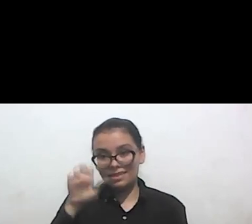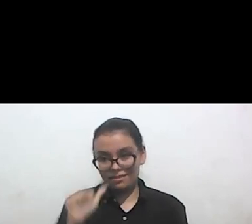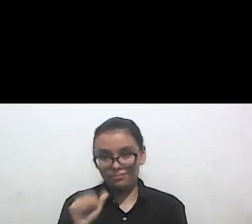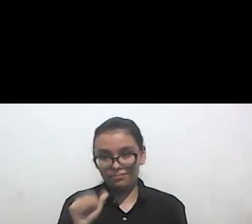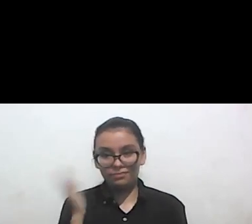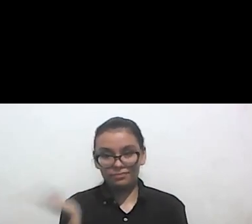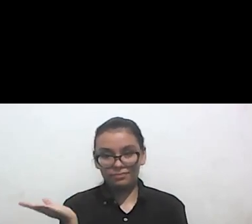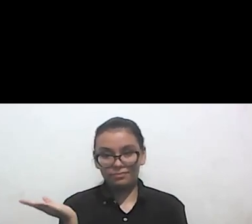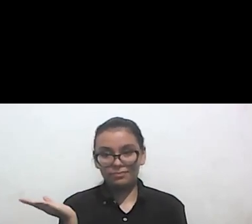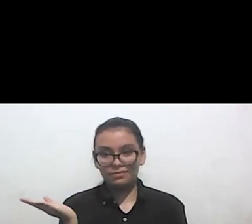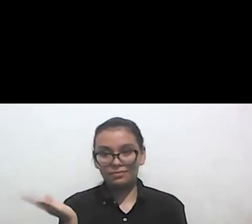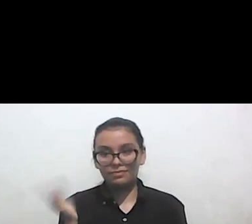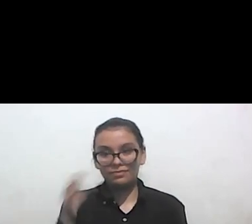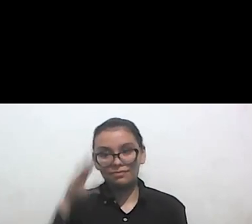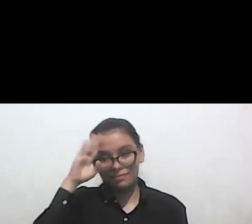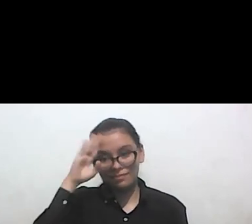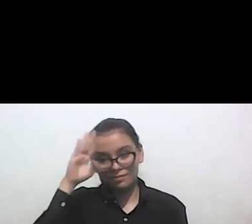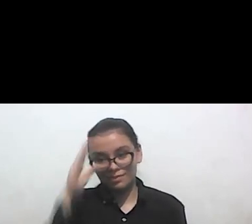Hola, ¿qué tal? Mucho gusto.